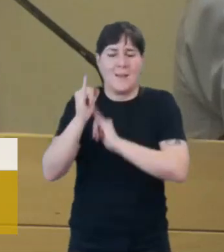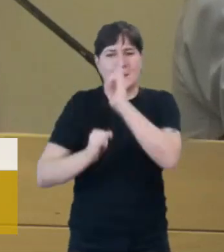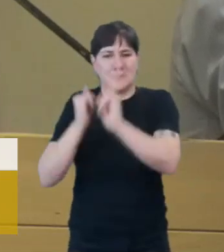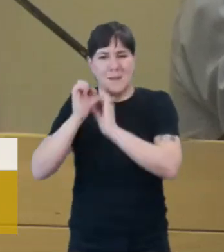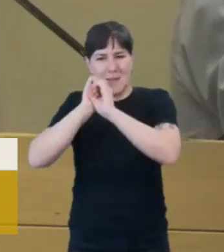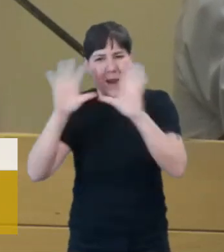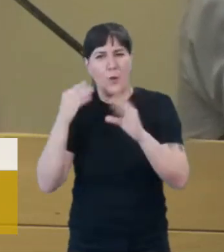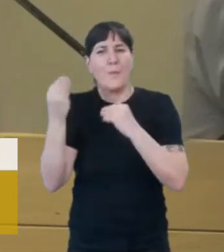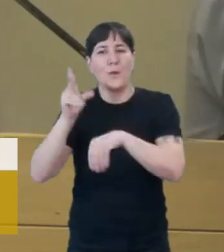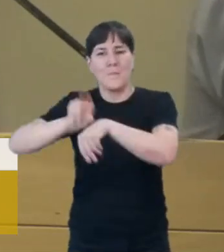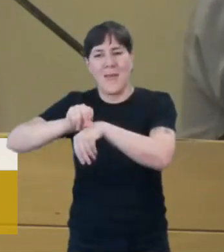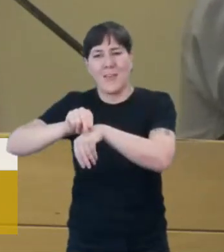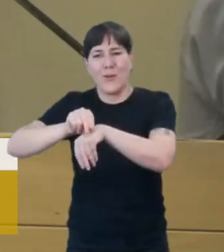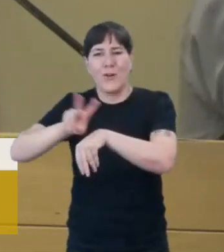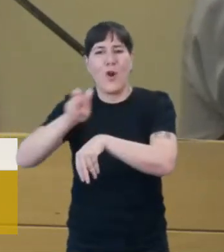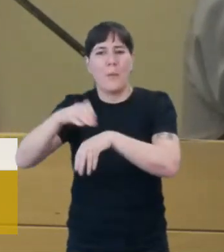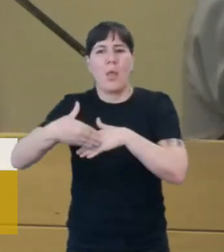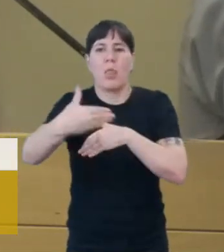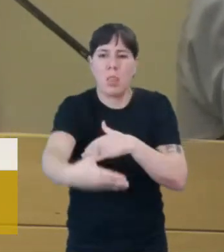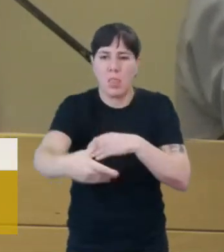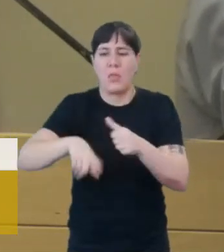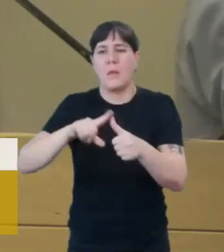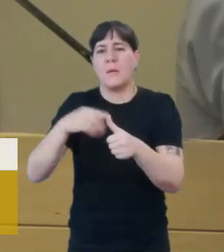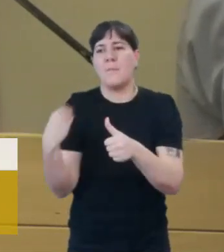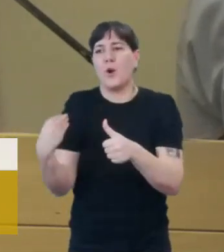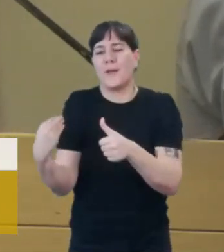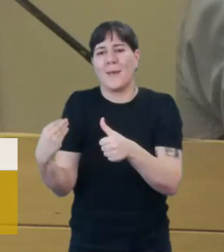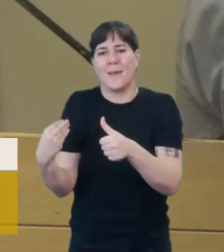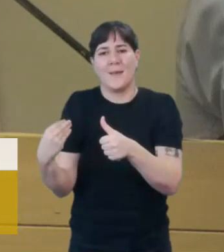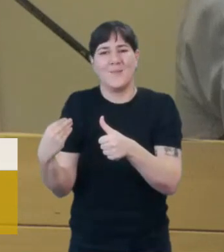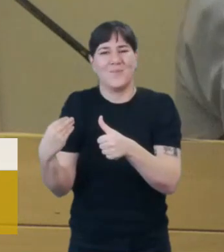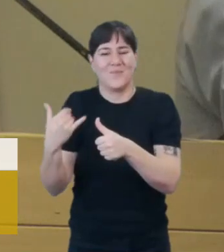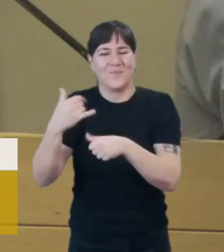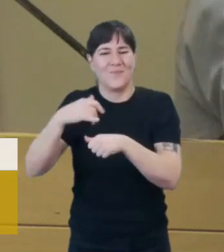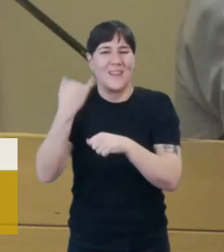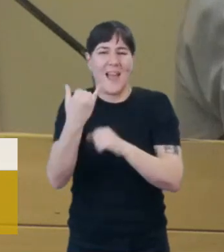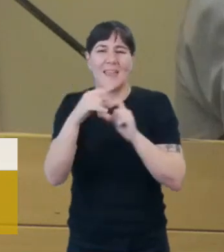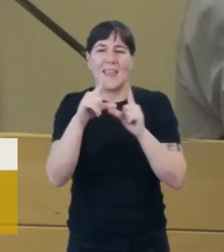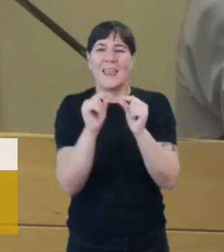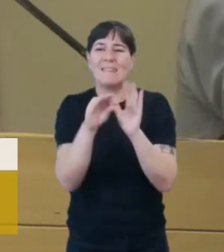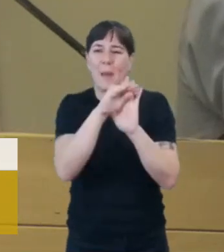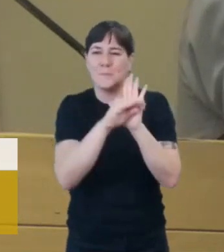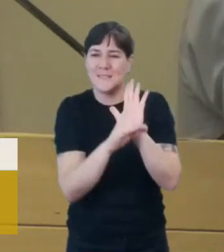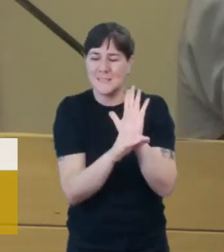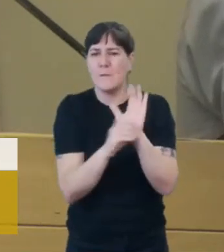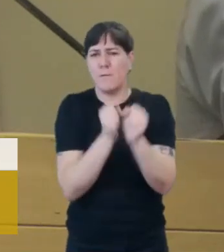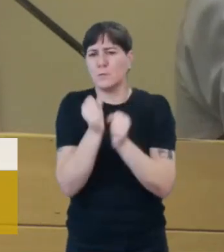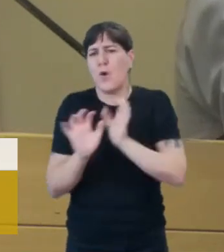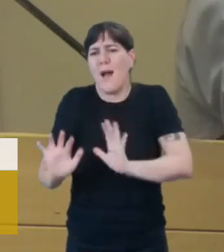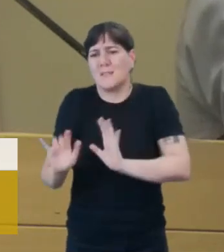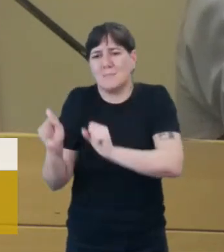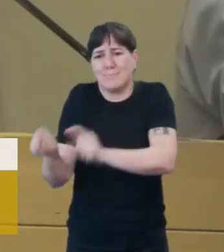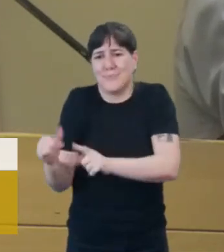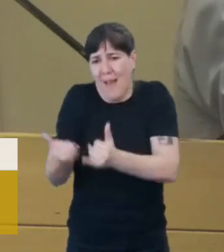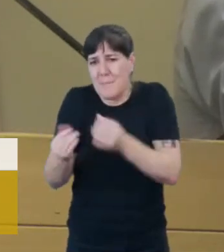los médicos cobran a destiempo, por qué las prestaciones de distintos ítems funcionan como funcionen y por qué tenemos los